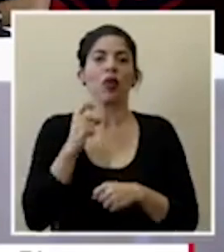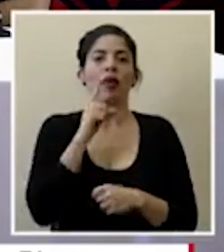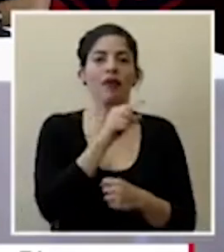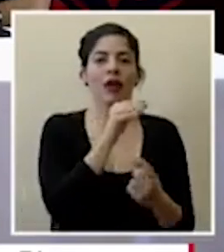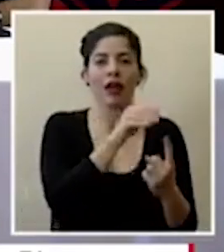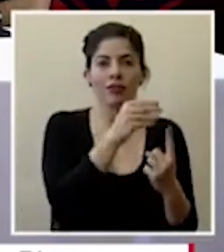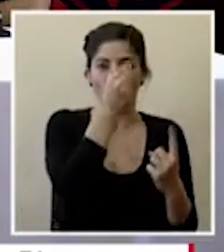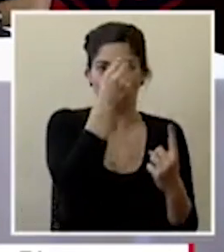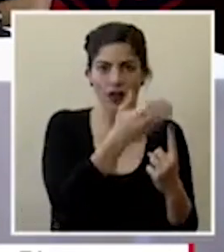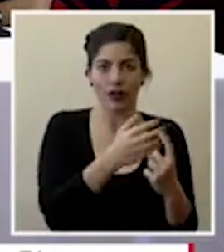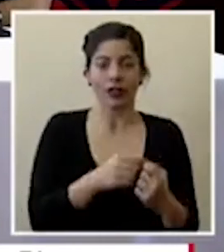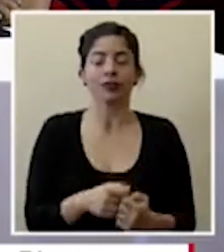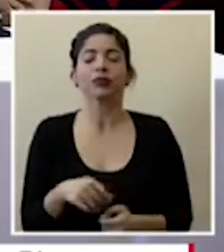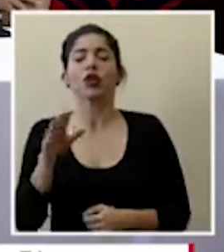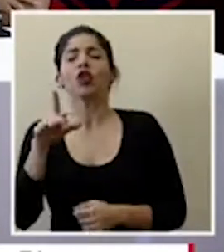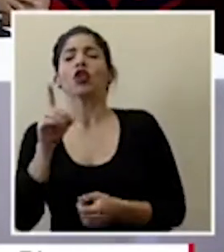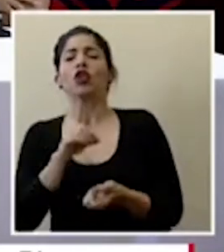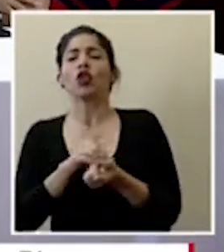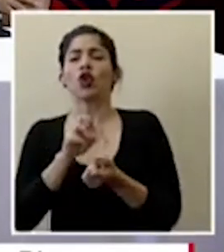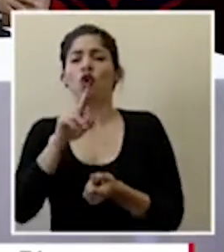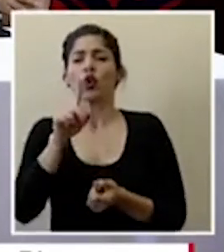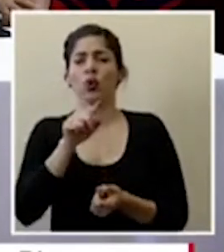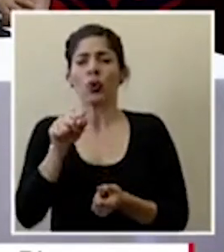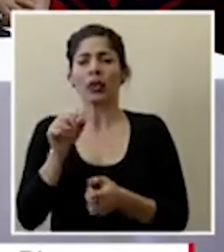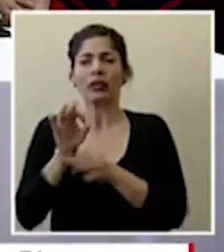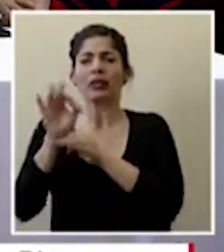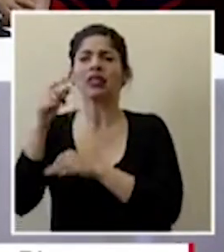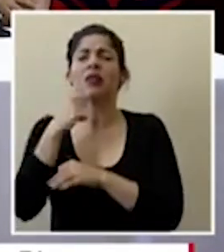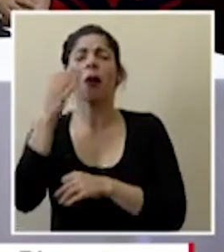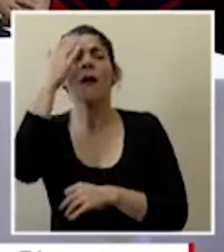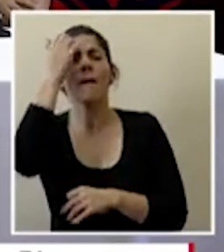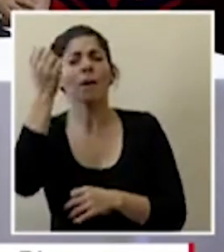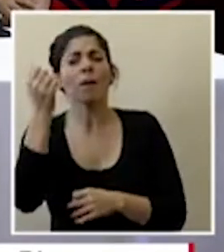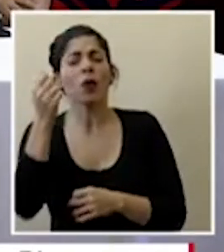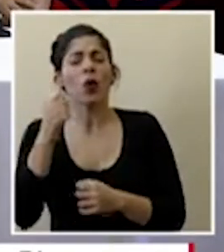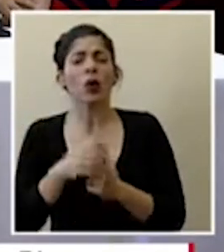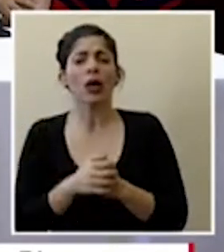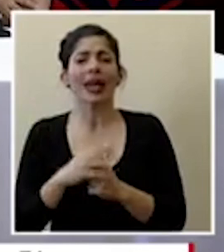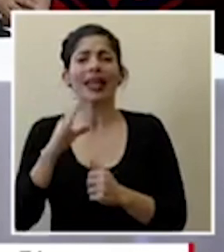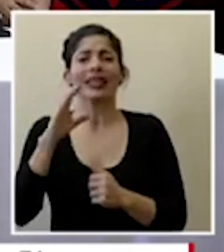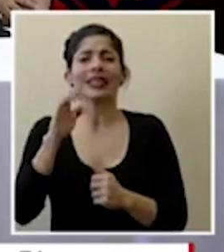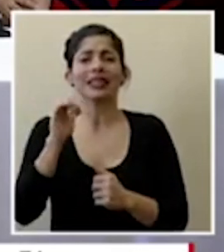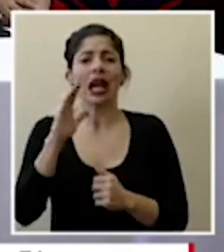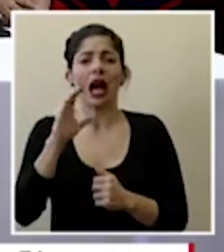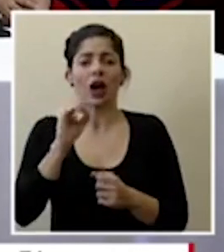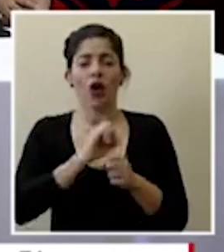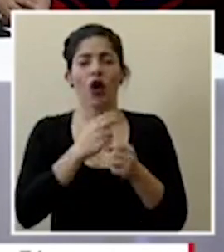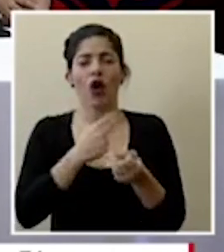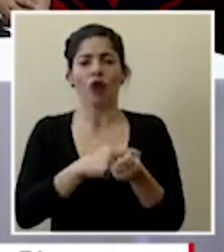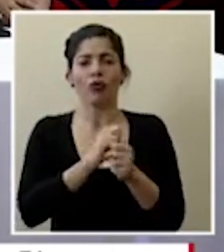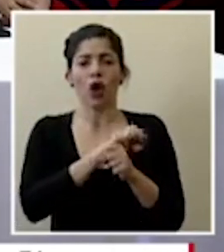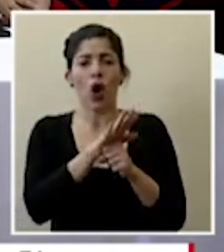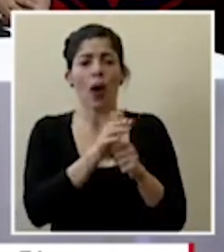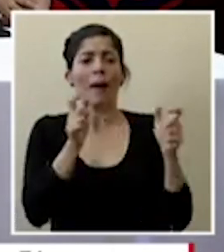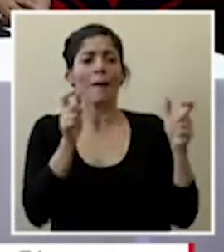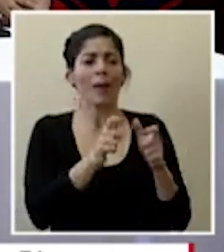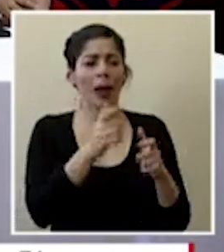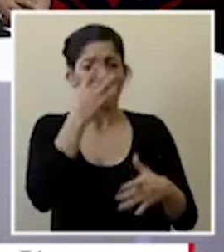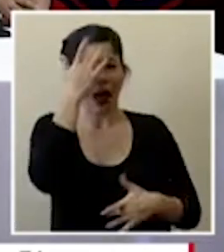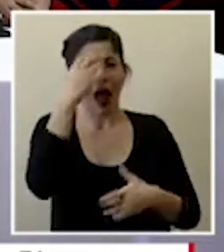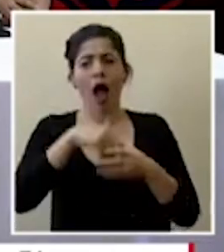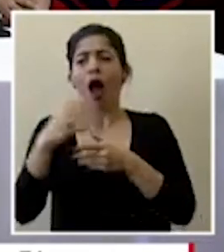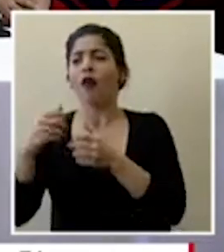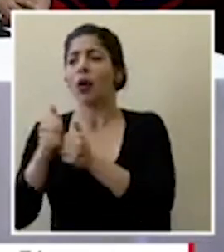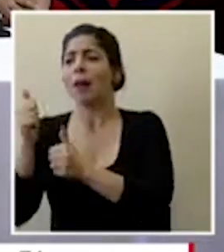riz pregunta un medio regional porque se mantienen más pacientes COVID fuera que dentro del seaco es necesario en este momento mantener a las alas